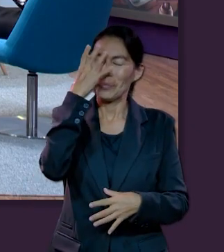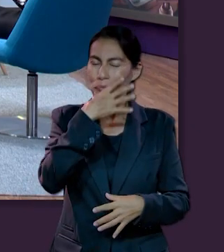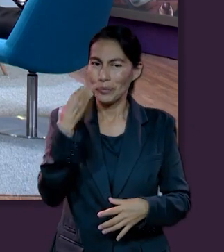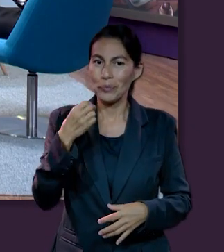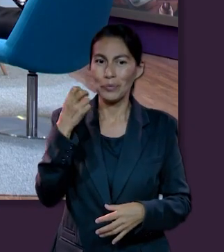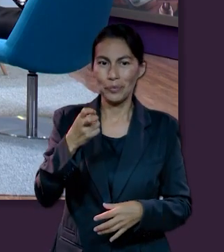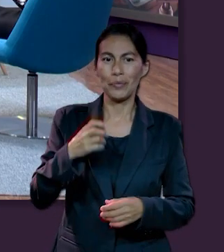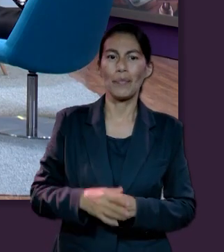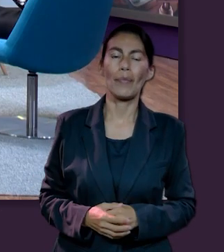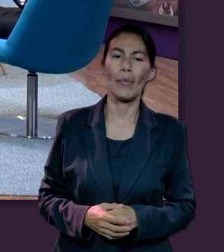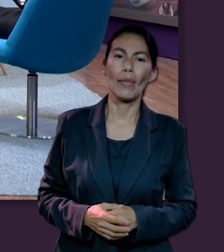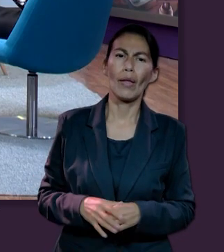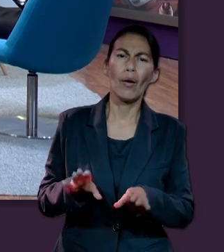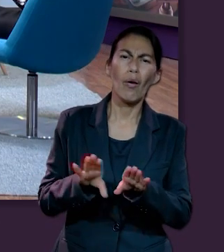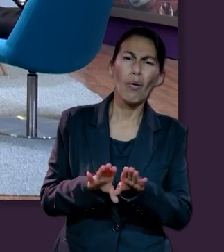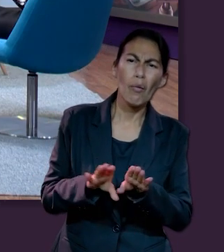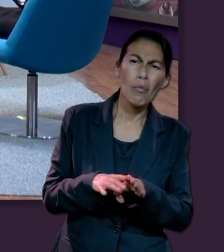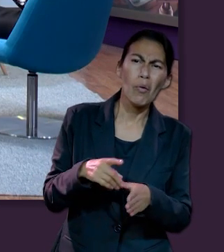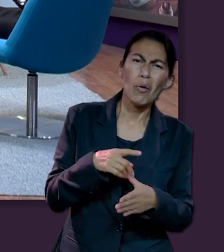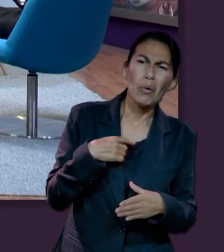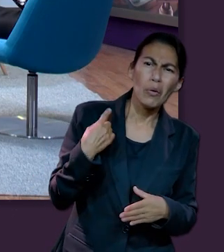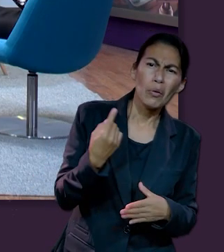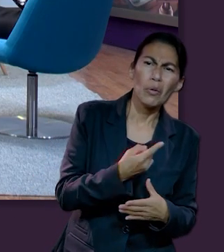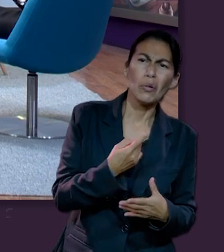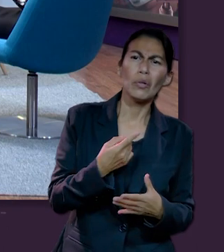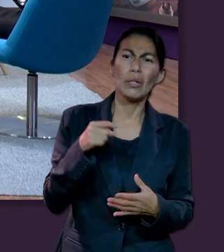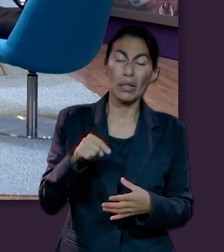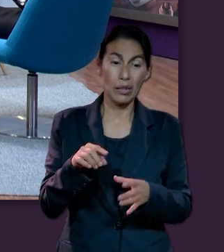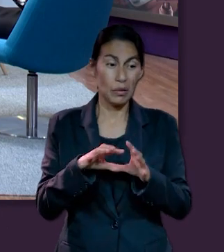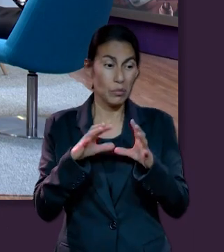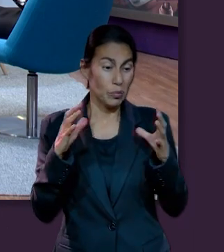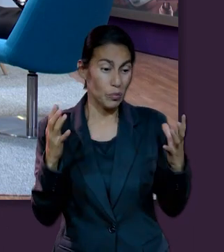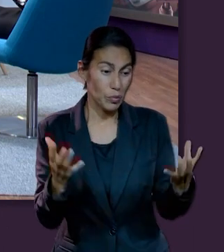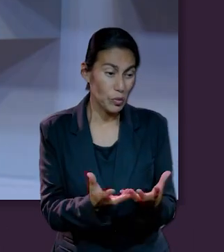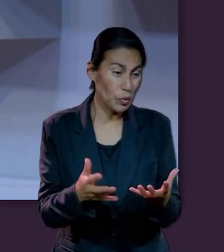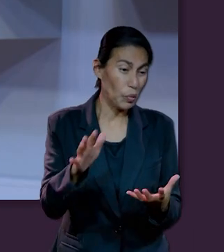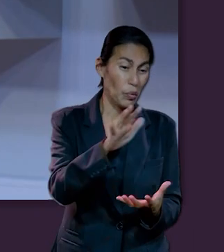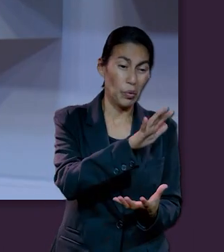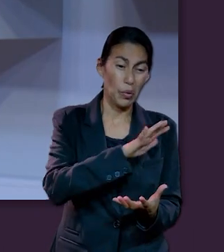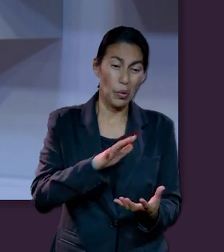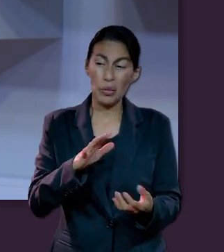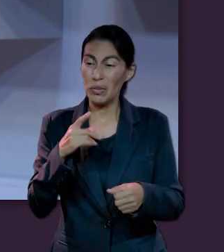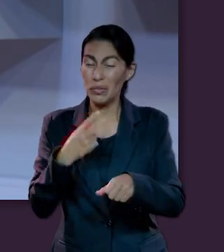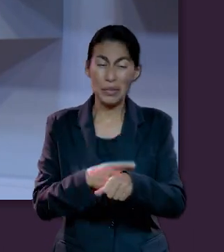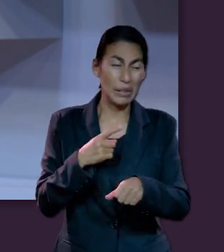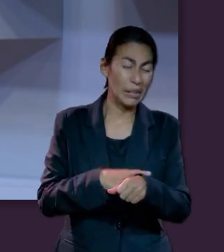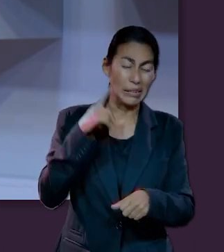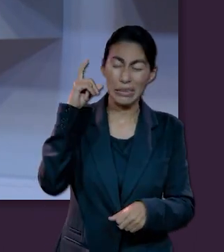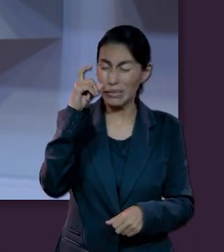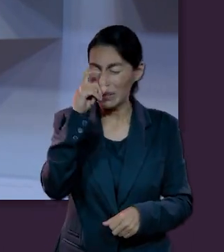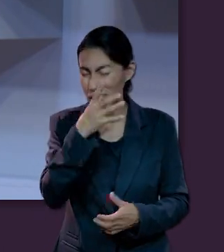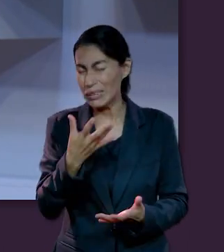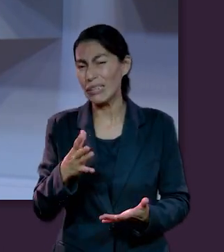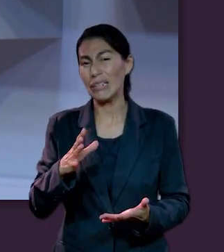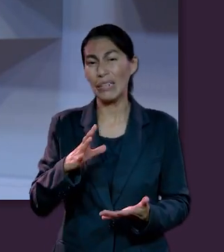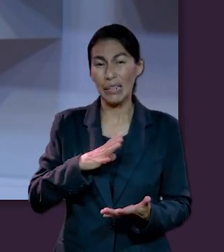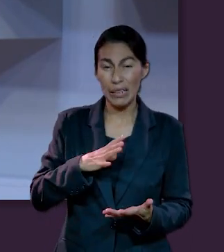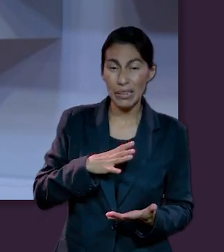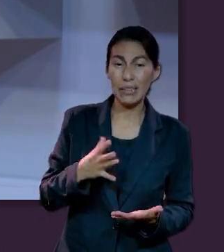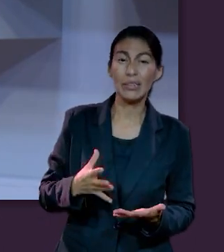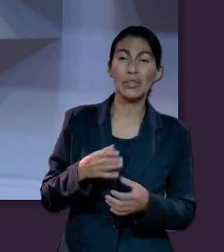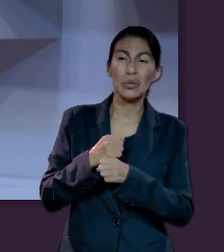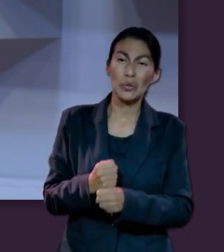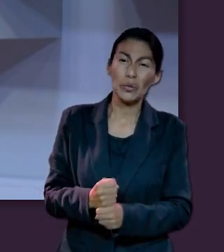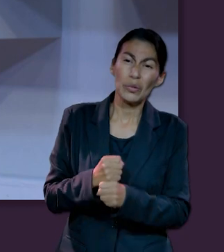que realmente a pesar del trabajo que podamos tener en este mundo, a pesar de pronto incluso de las enfermedades que llegan a nuestra